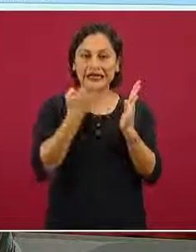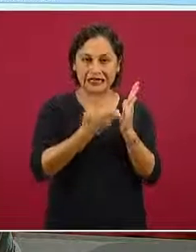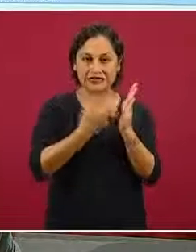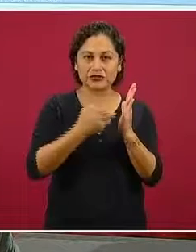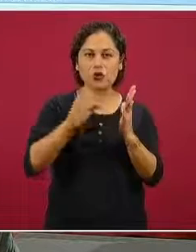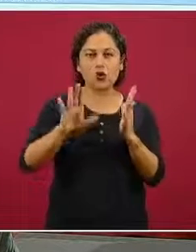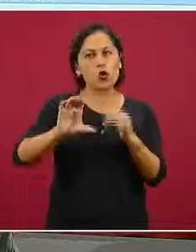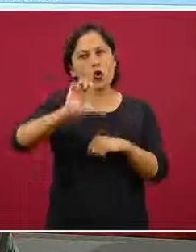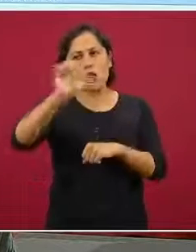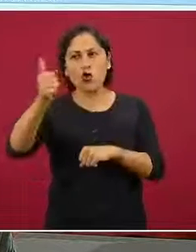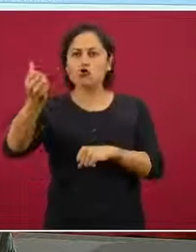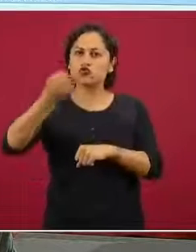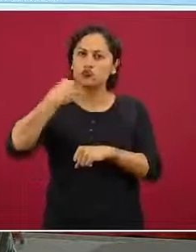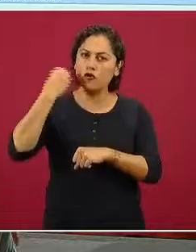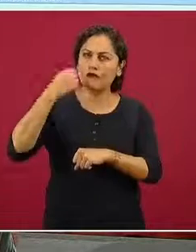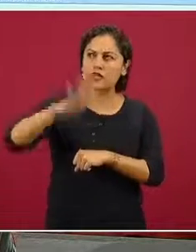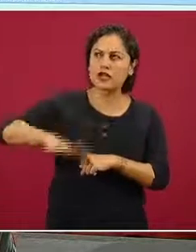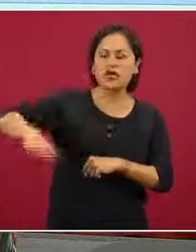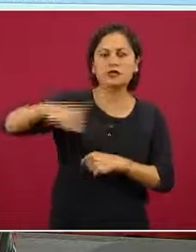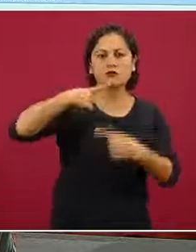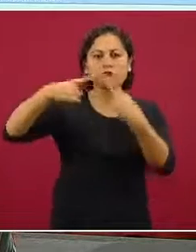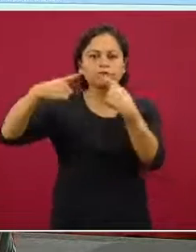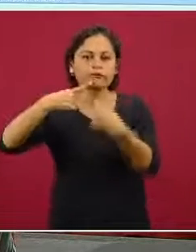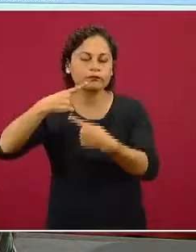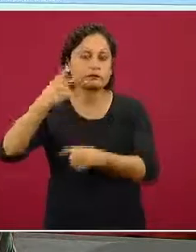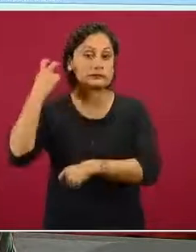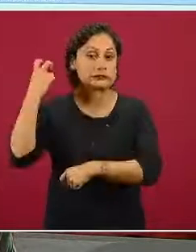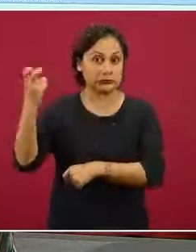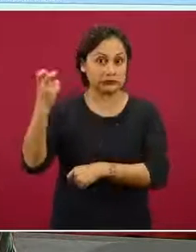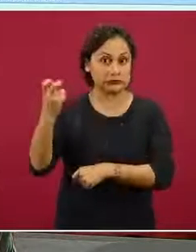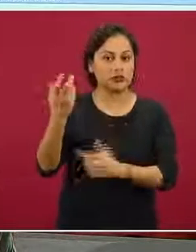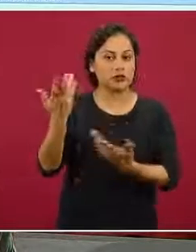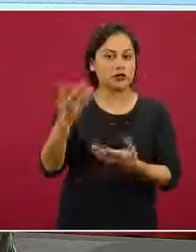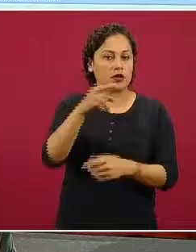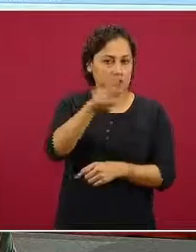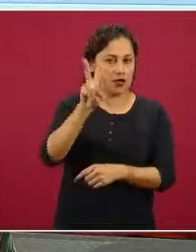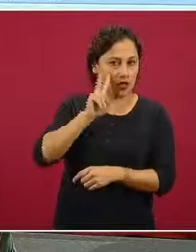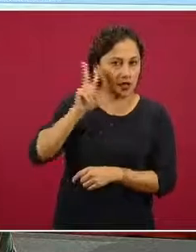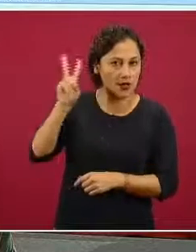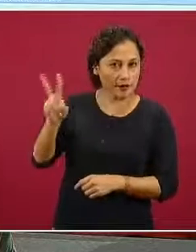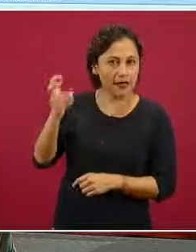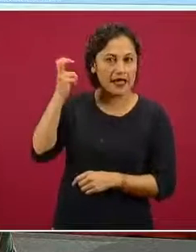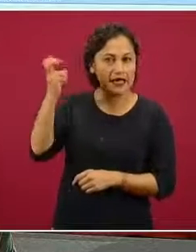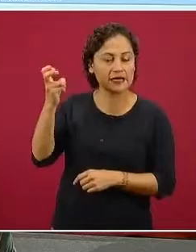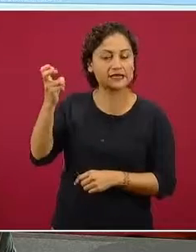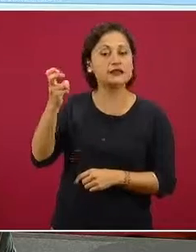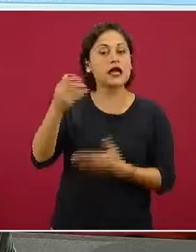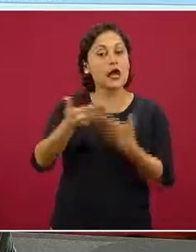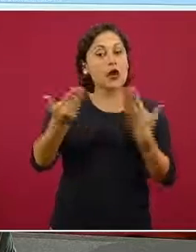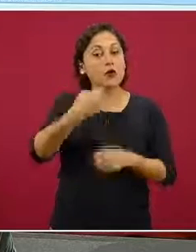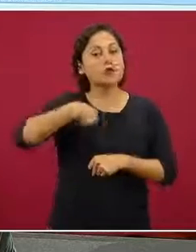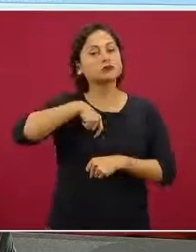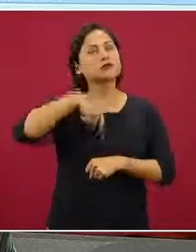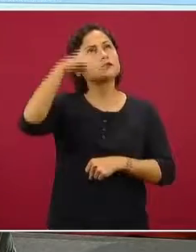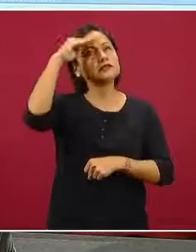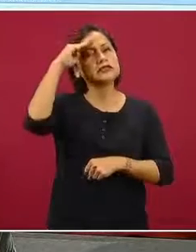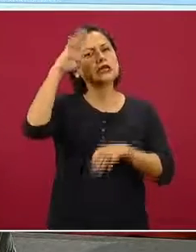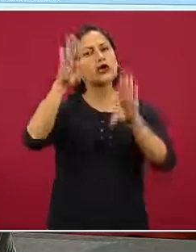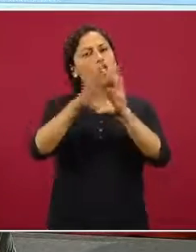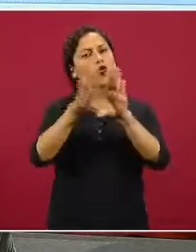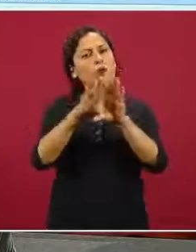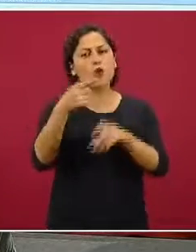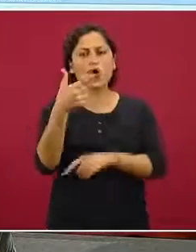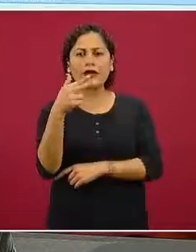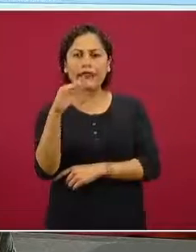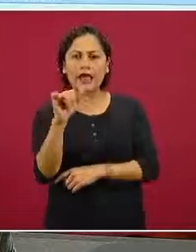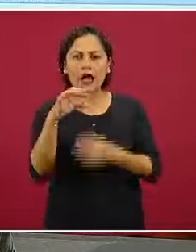y es importante que los veamos y que cada vez que pensemos en una nueva guía, en una guía de alimentación, en una estrategia que busca